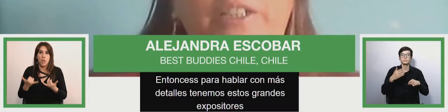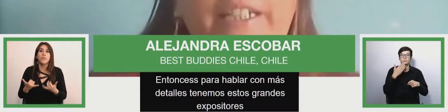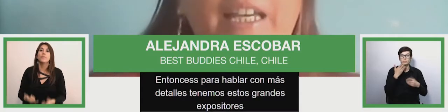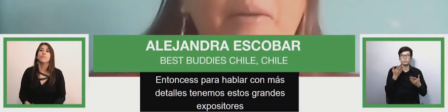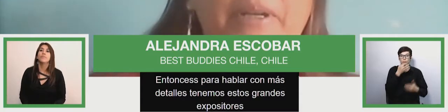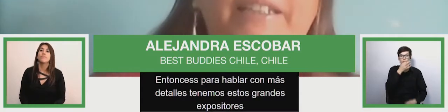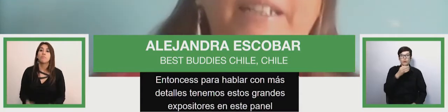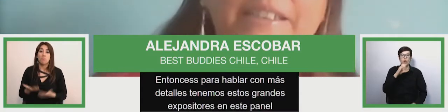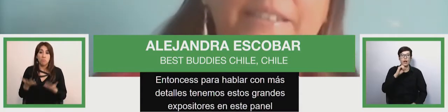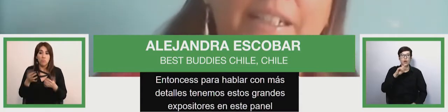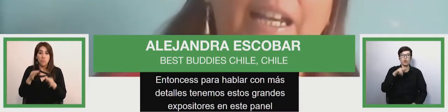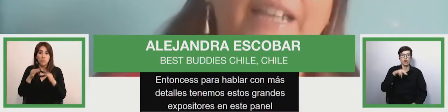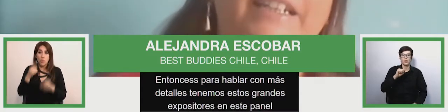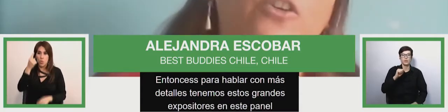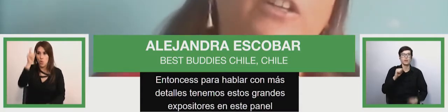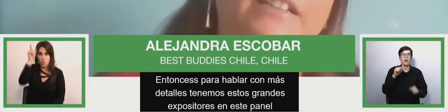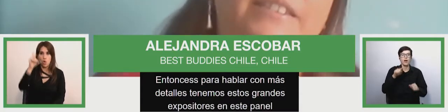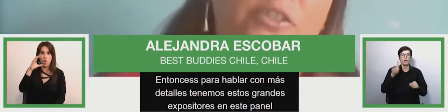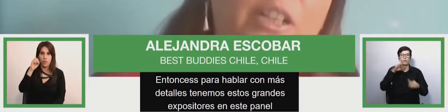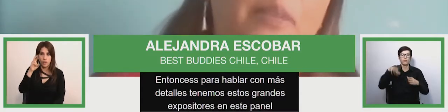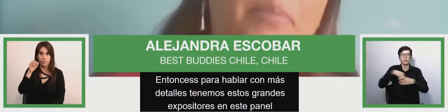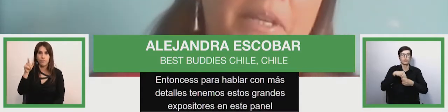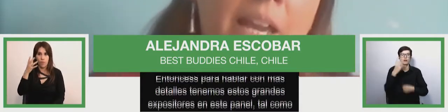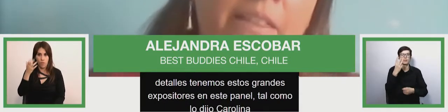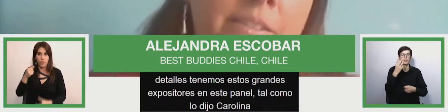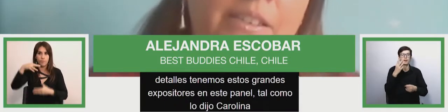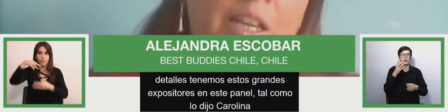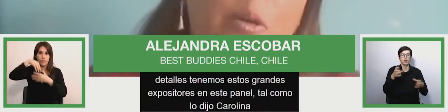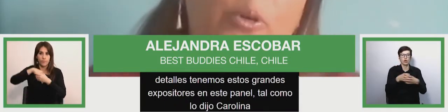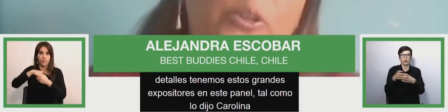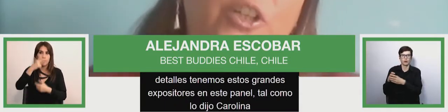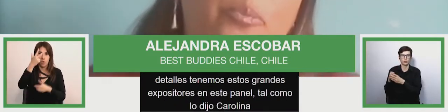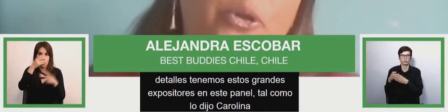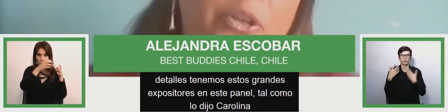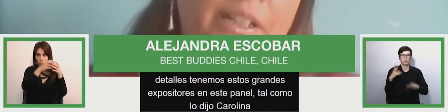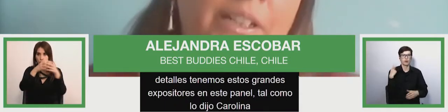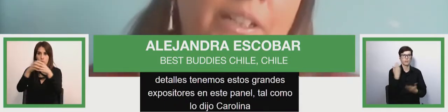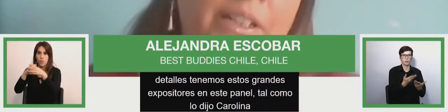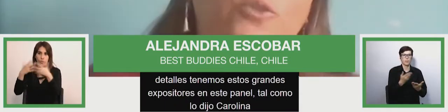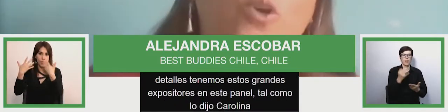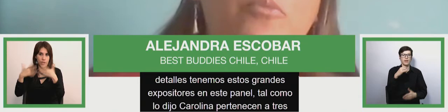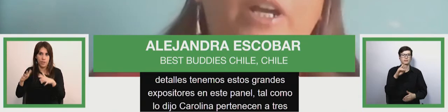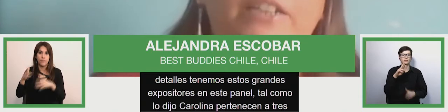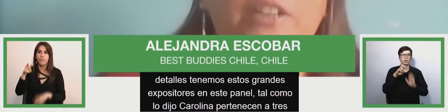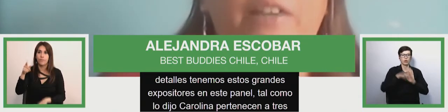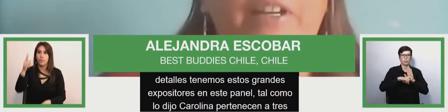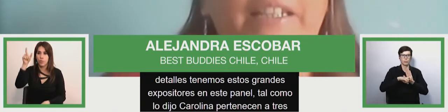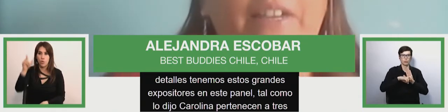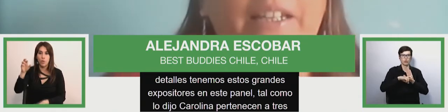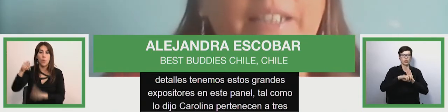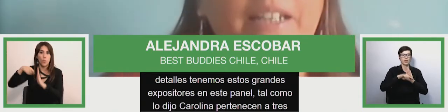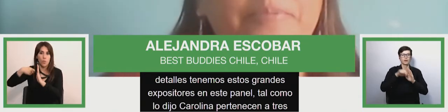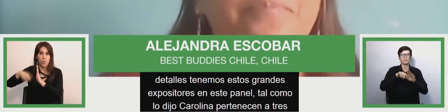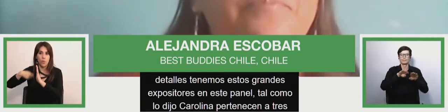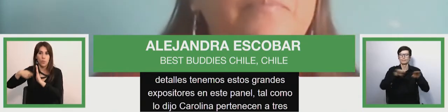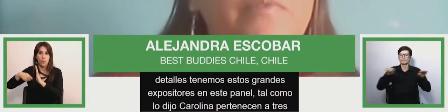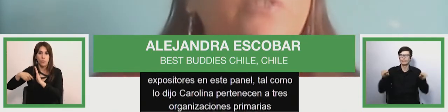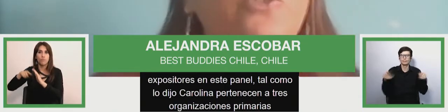Carolina, pertenecen a tres organizaciones premiadas por Cero Project en su convocatoria 2020